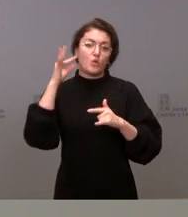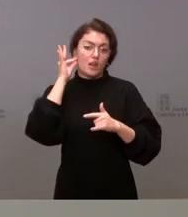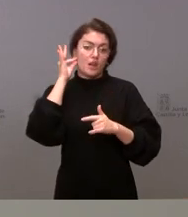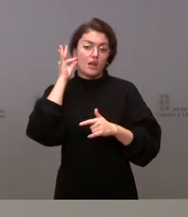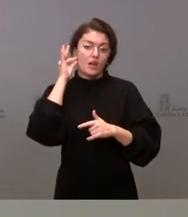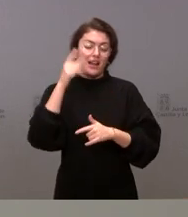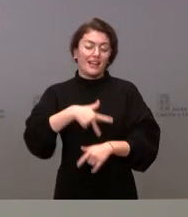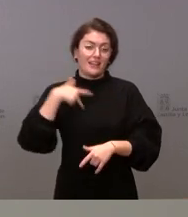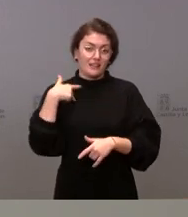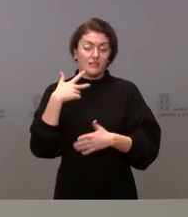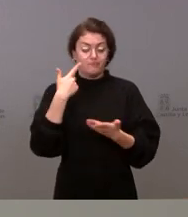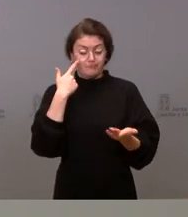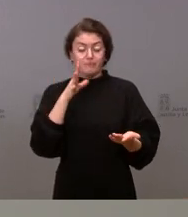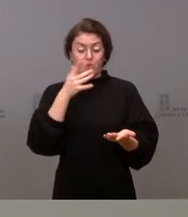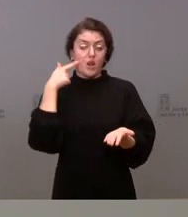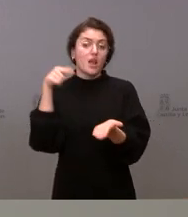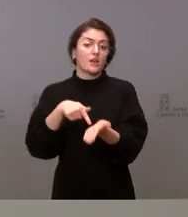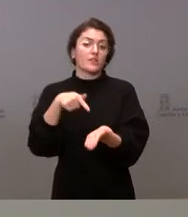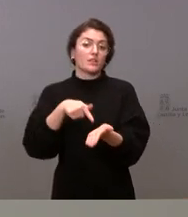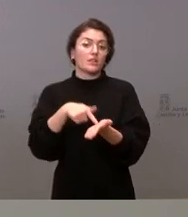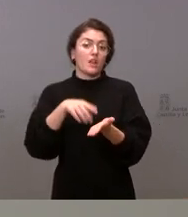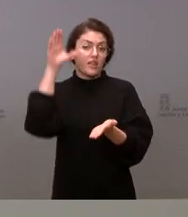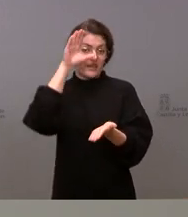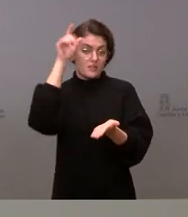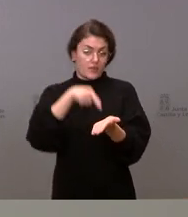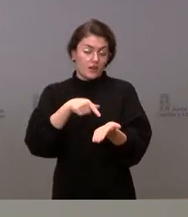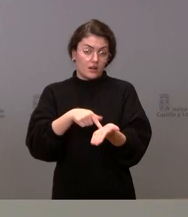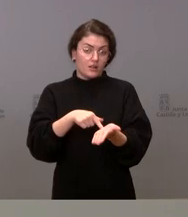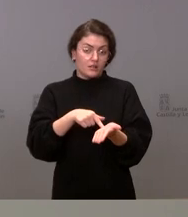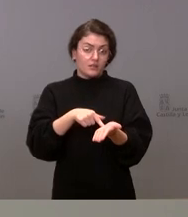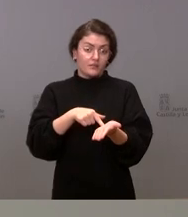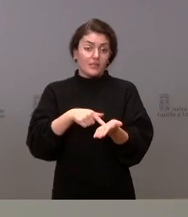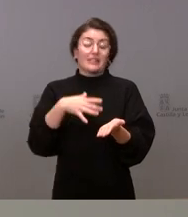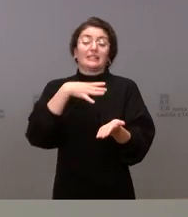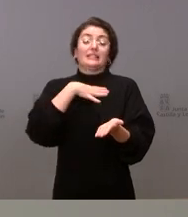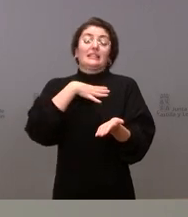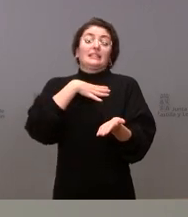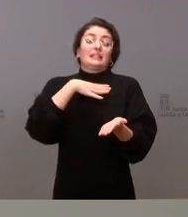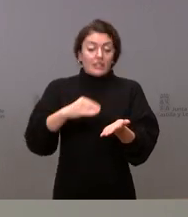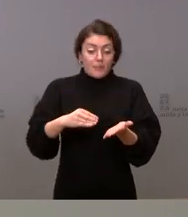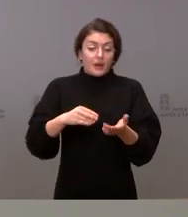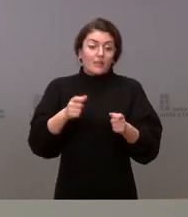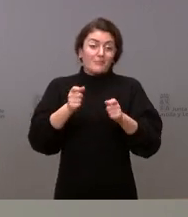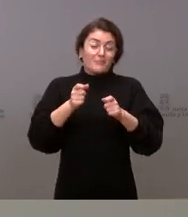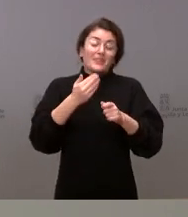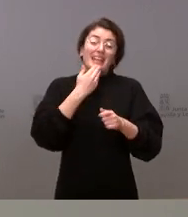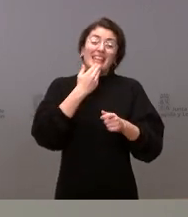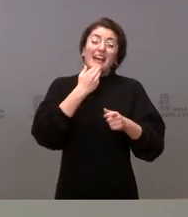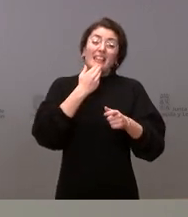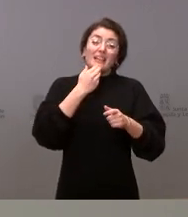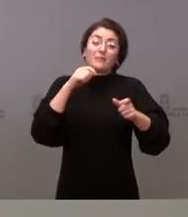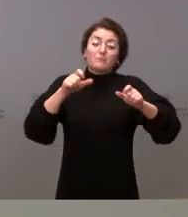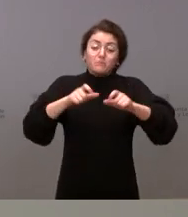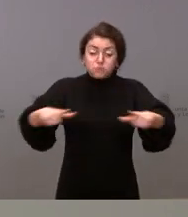las evidencias científicas y probablemente se plantee la ampliación de este grupo de edad. Pero ahora la